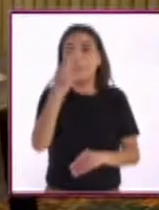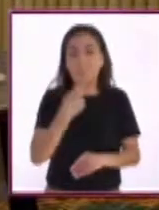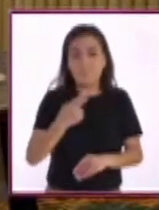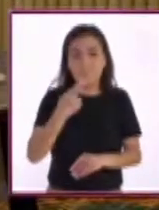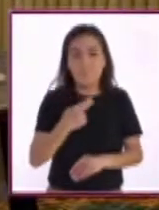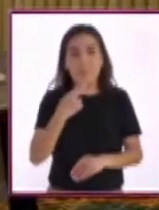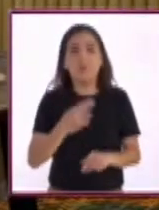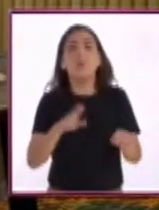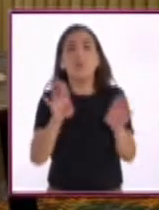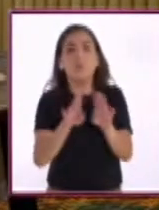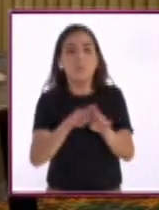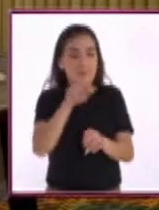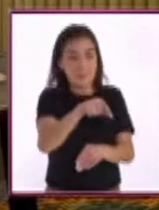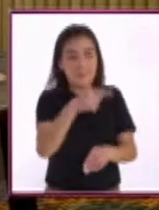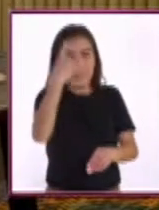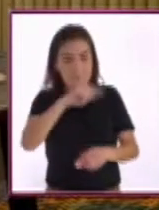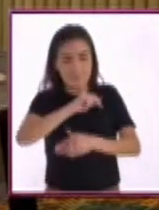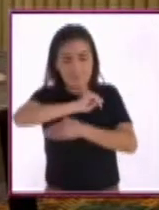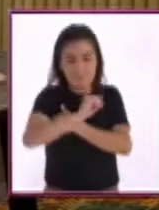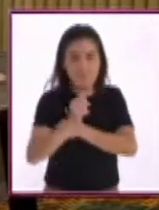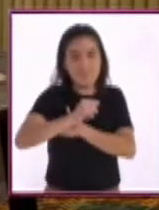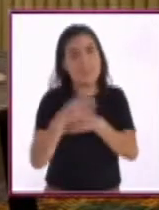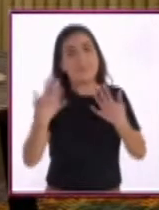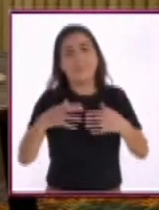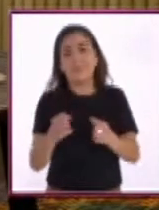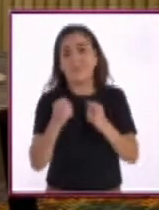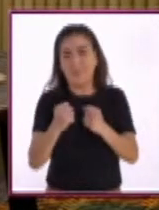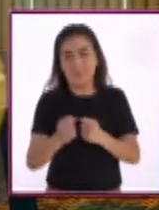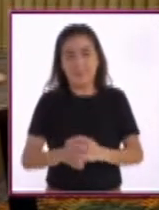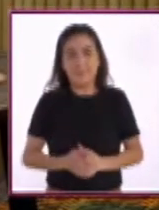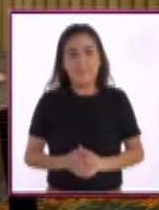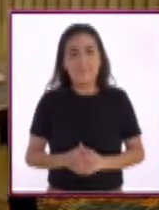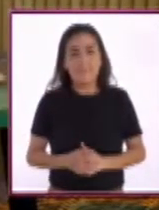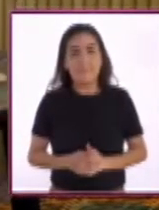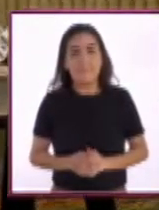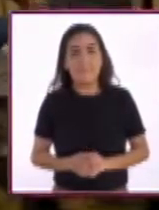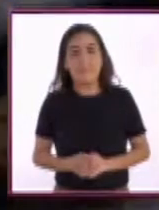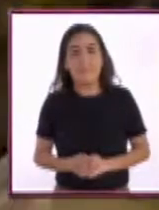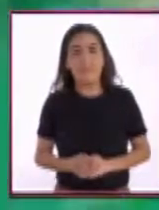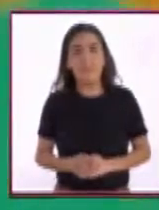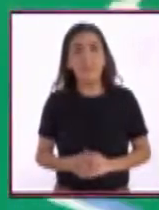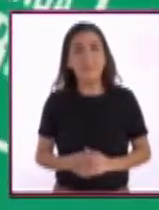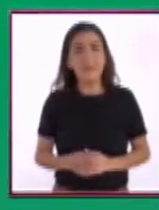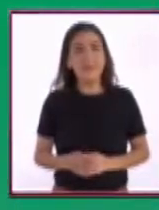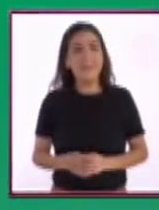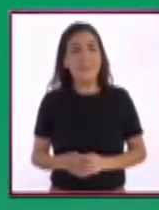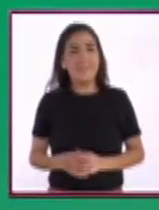ambiente es fundamental, ya que su labor de polinización es insustituible. Vamos a ver por qué.